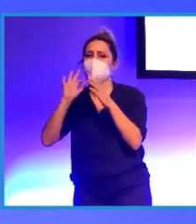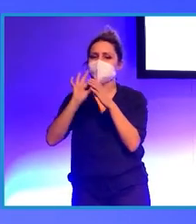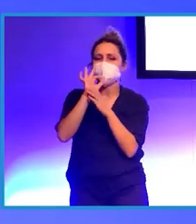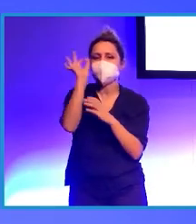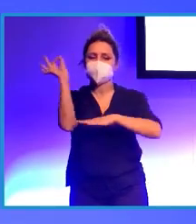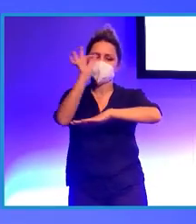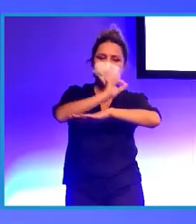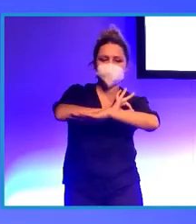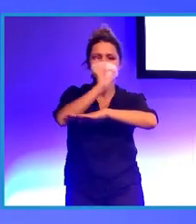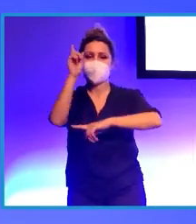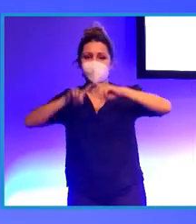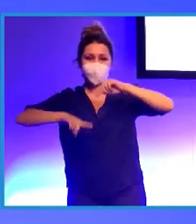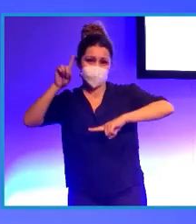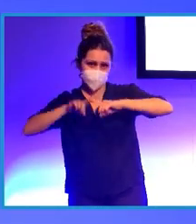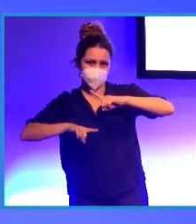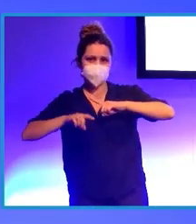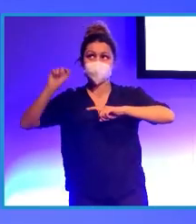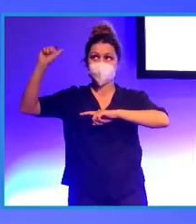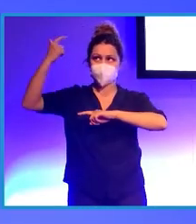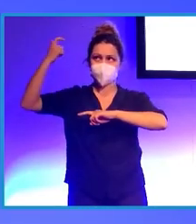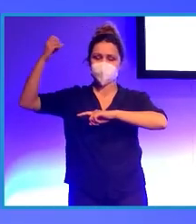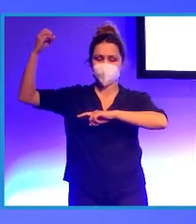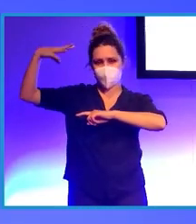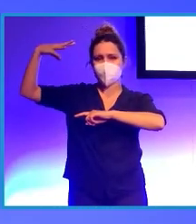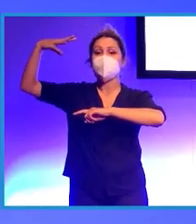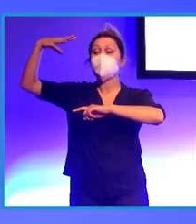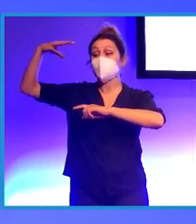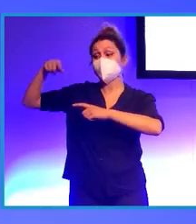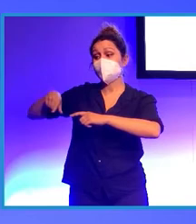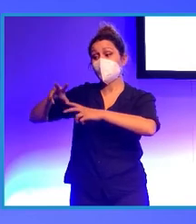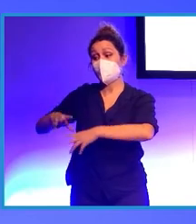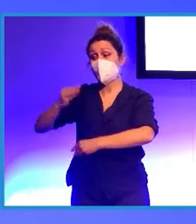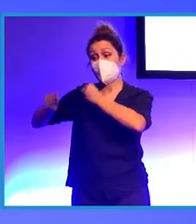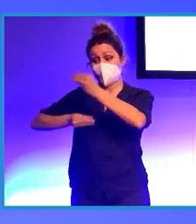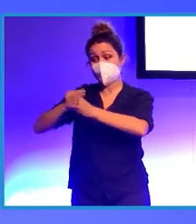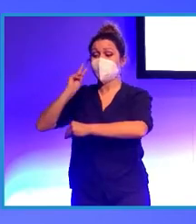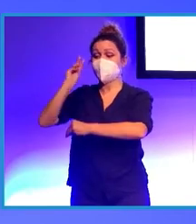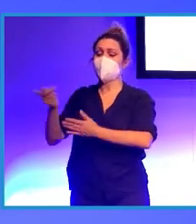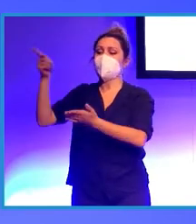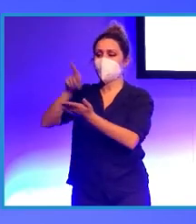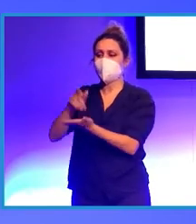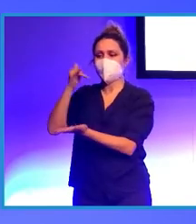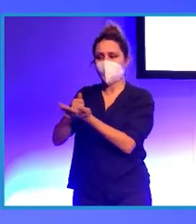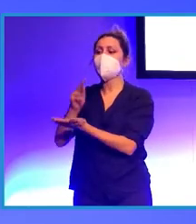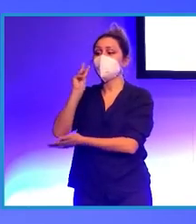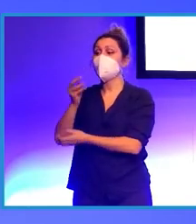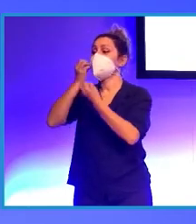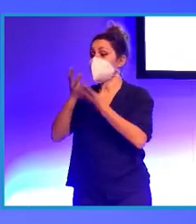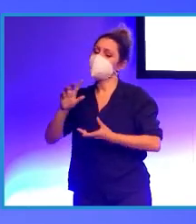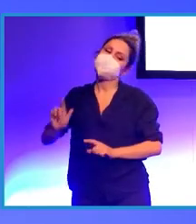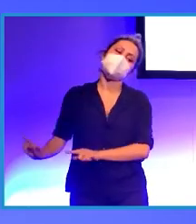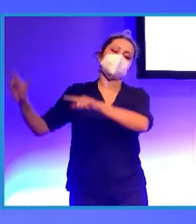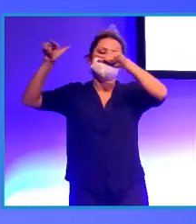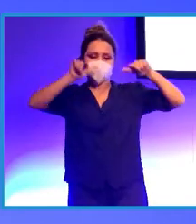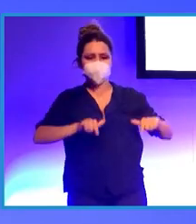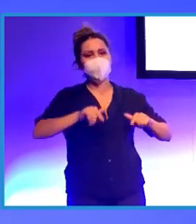da igual. Una vez se hace eso, vemos que todo fluye bien, pasamos a la parte de programación.